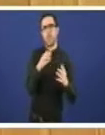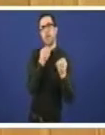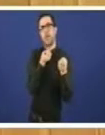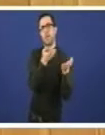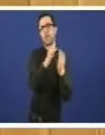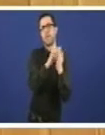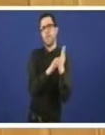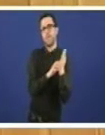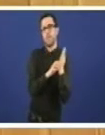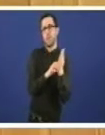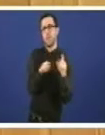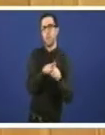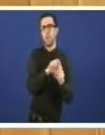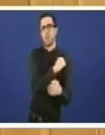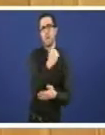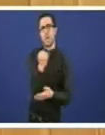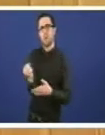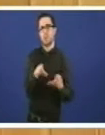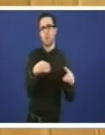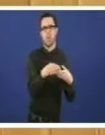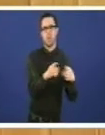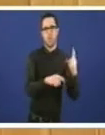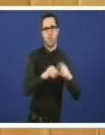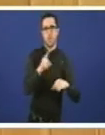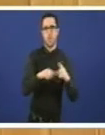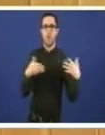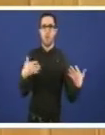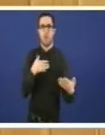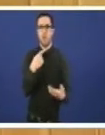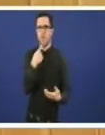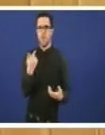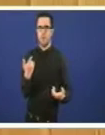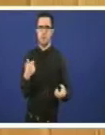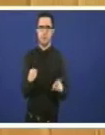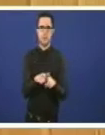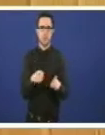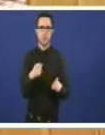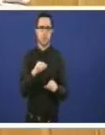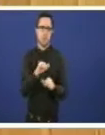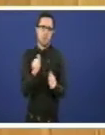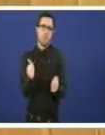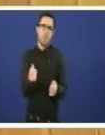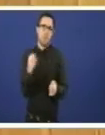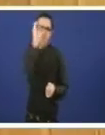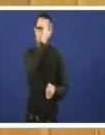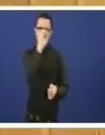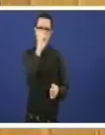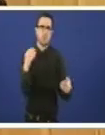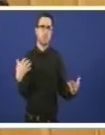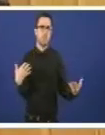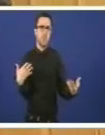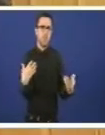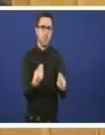favorable do bloque nacionalista galego portanto non estamos tan longe estamos máis preto o que pasa que hai que desgastar o goberno